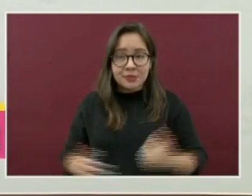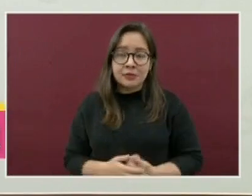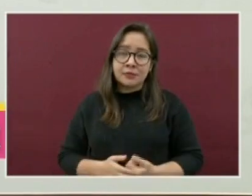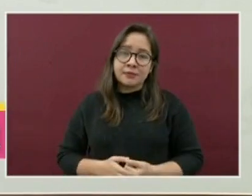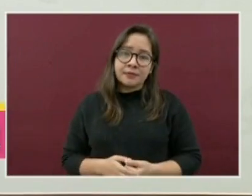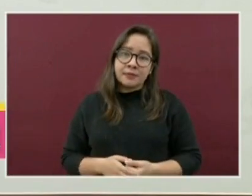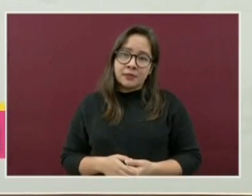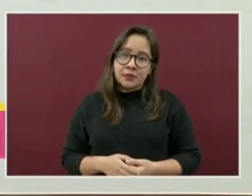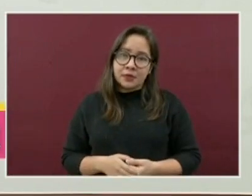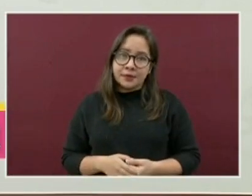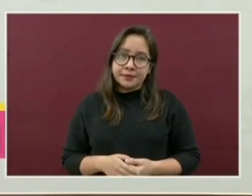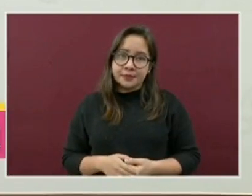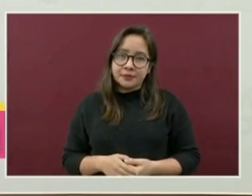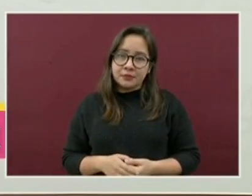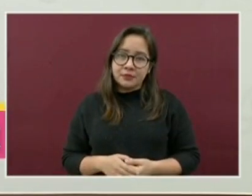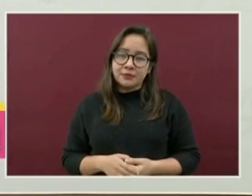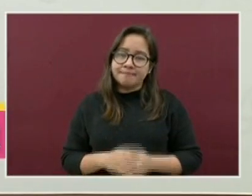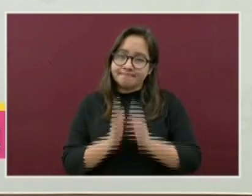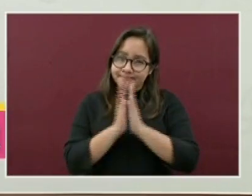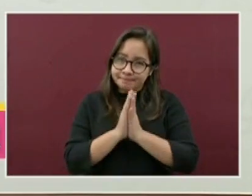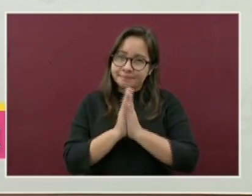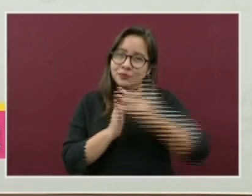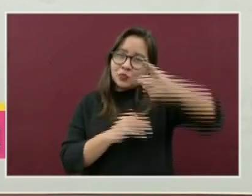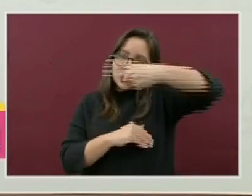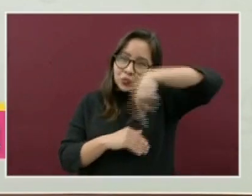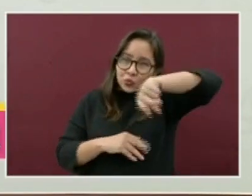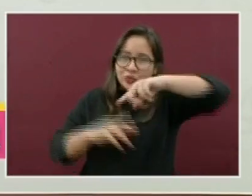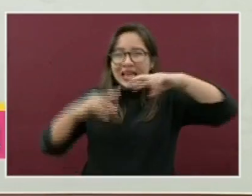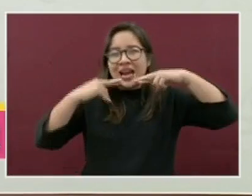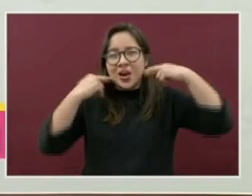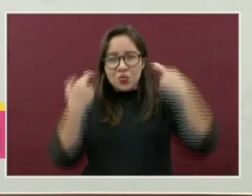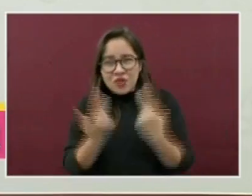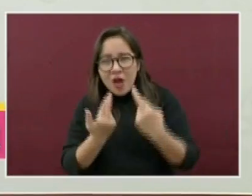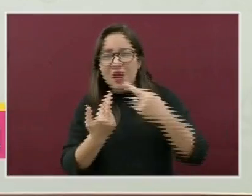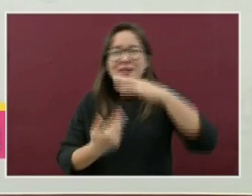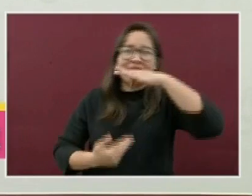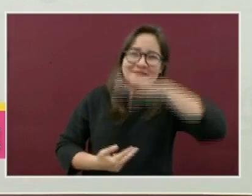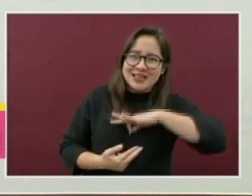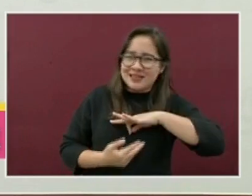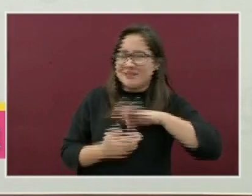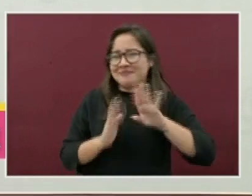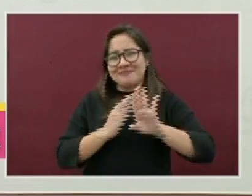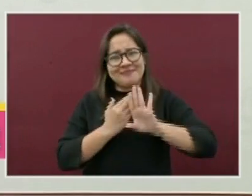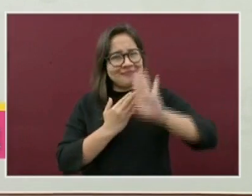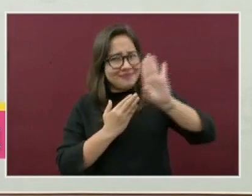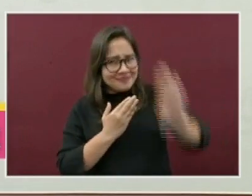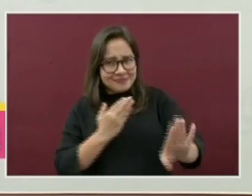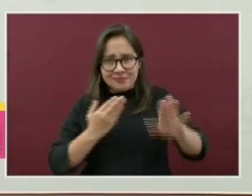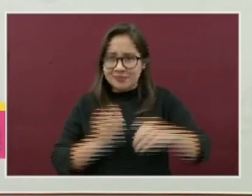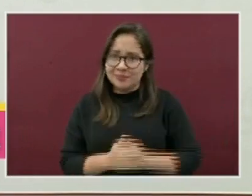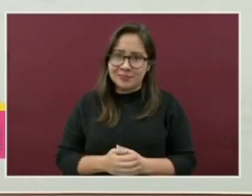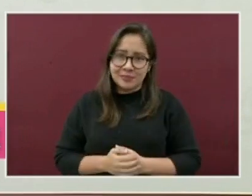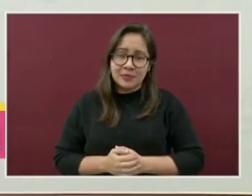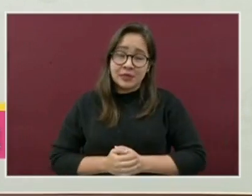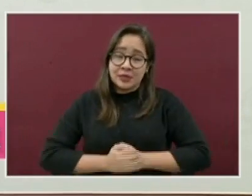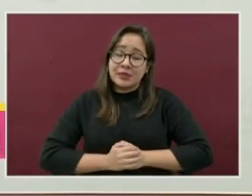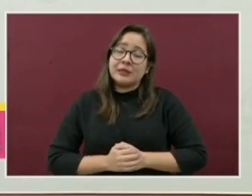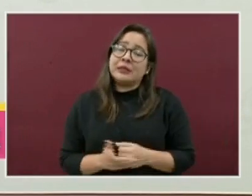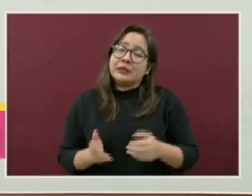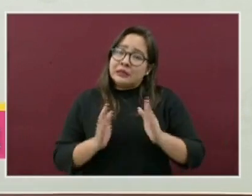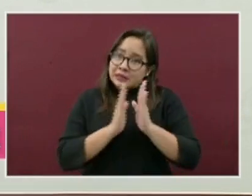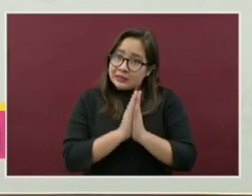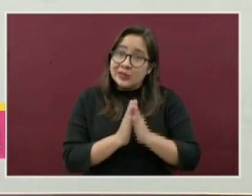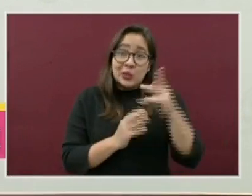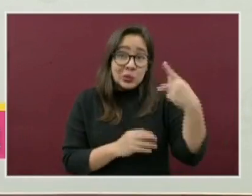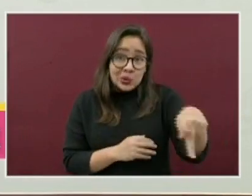eviten, por favor, las reuniones o fiestas. Además, estén muy pendientes de